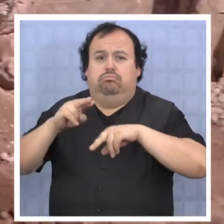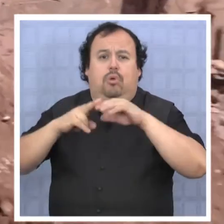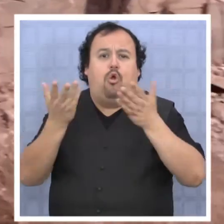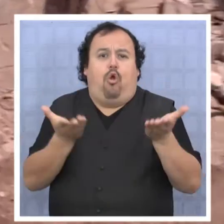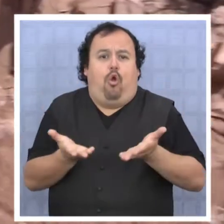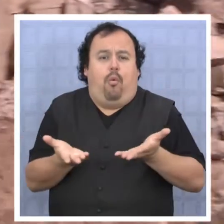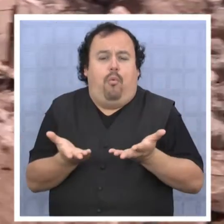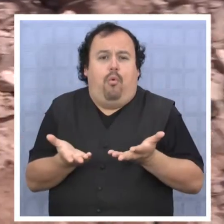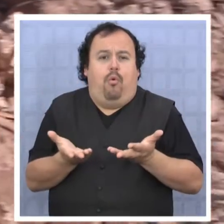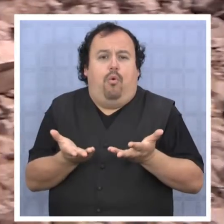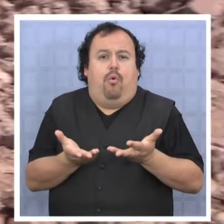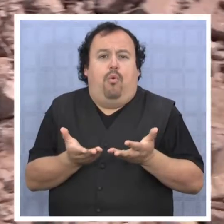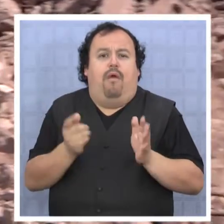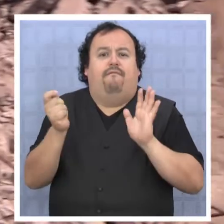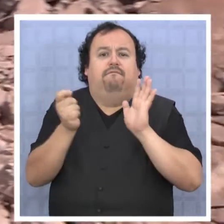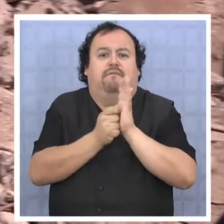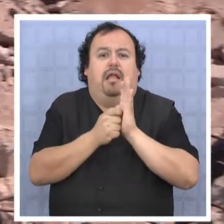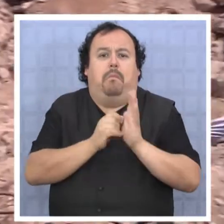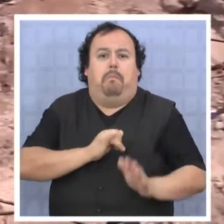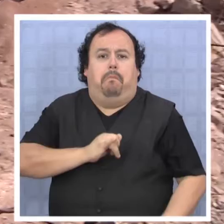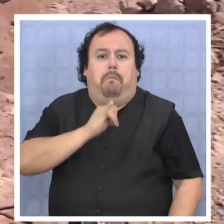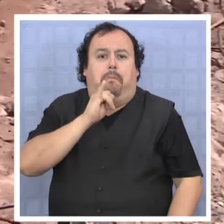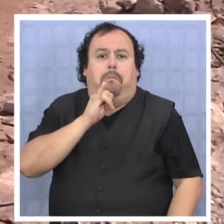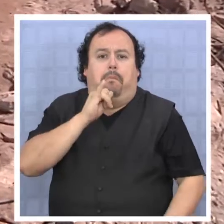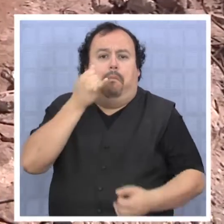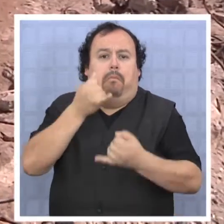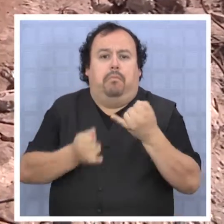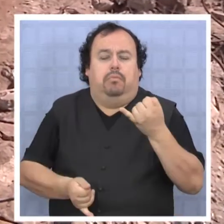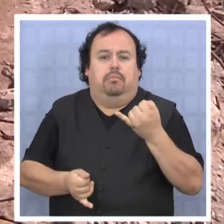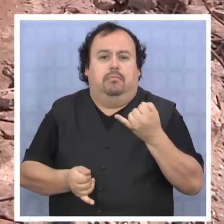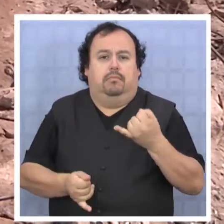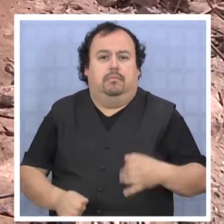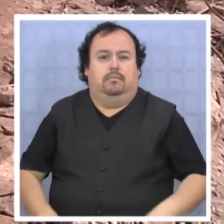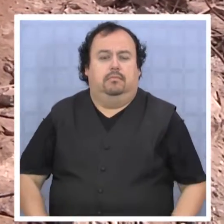nueva construcción ni cuál será la fecha de término.